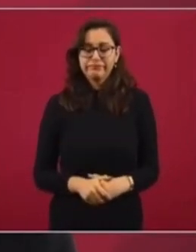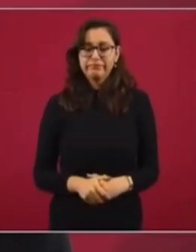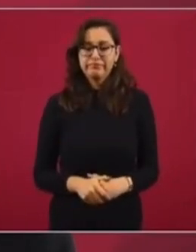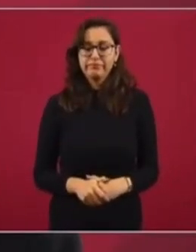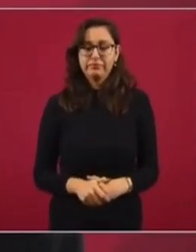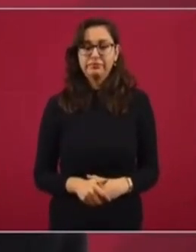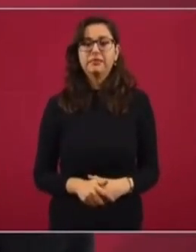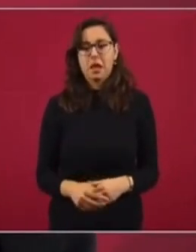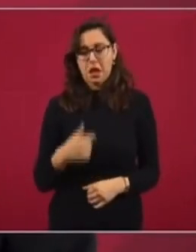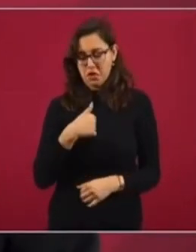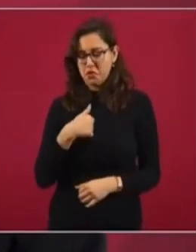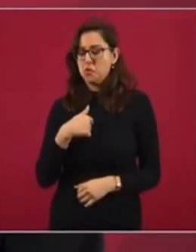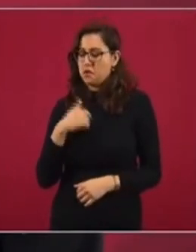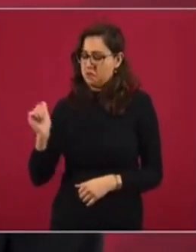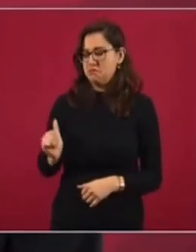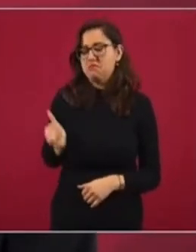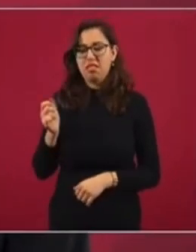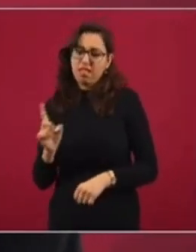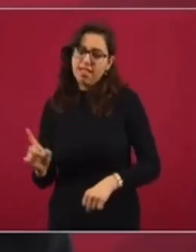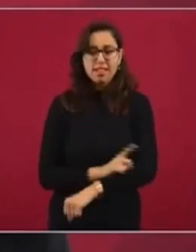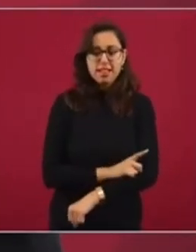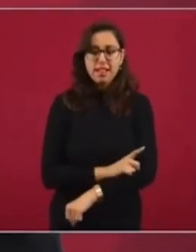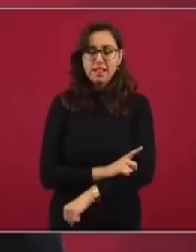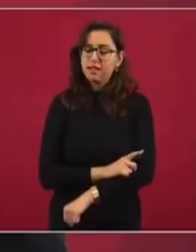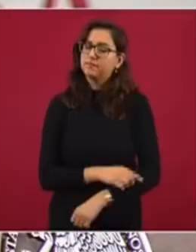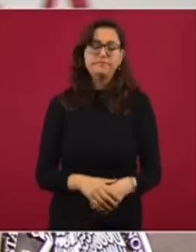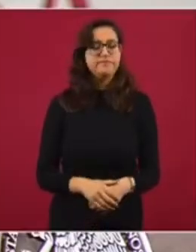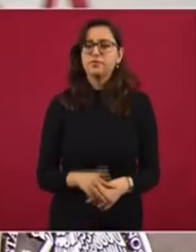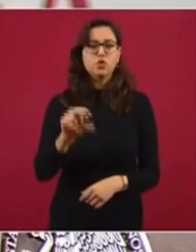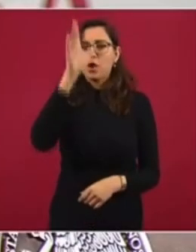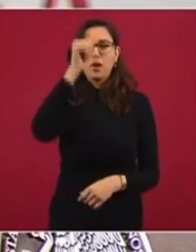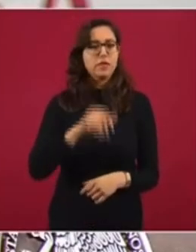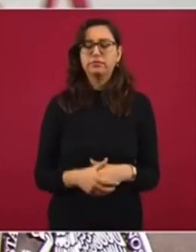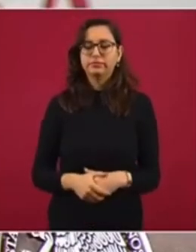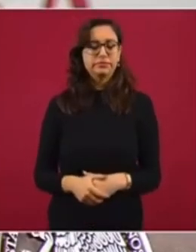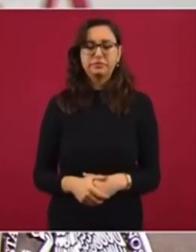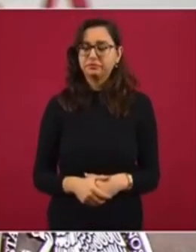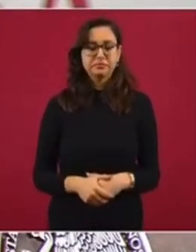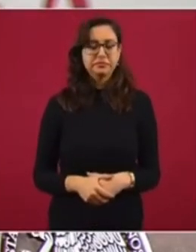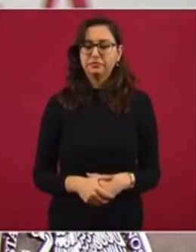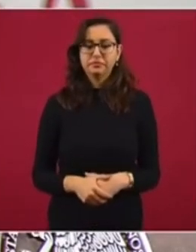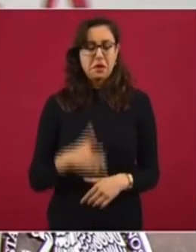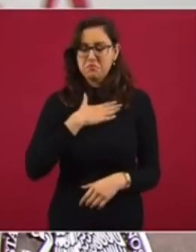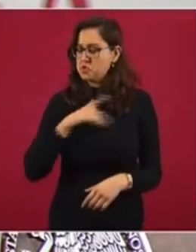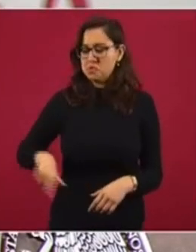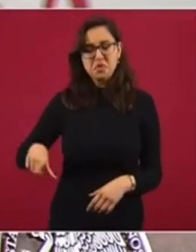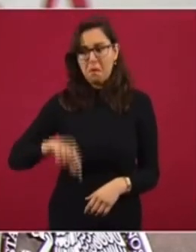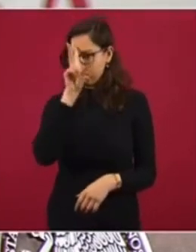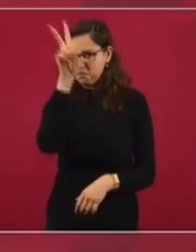Entonces, venganzas políticas son inaceptables en el gobierno que represento.